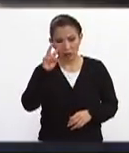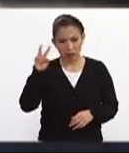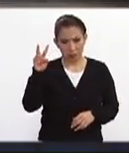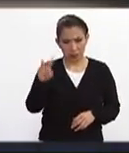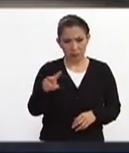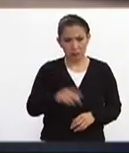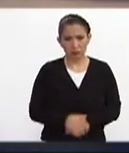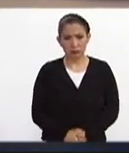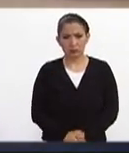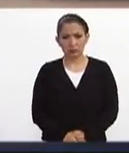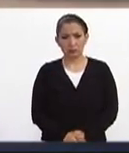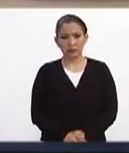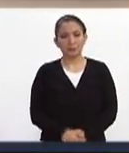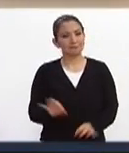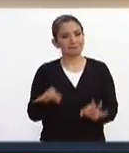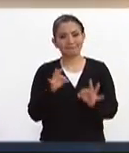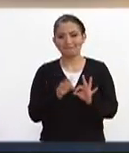viendo